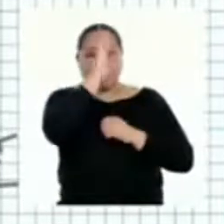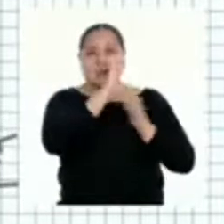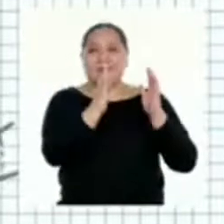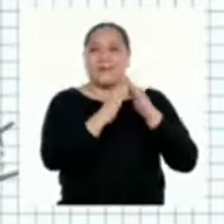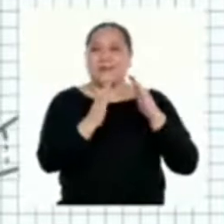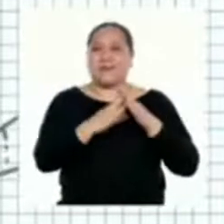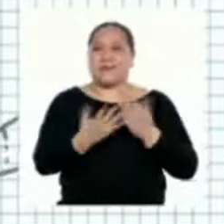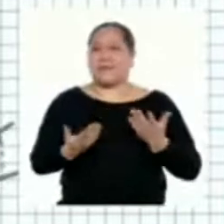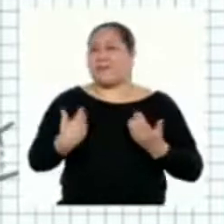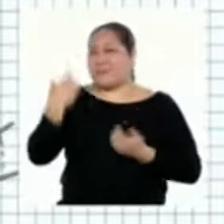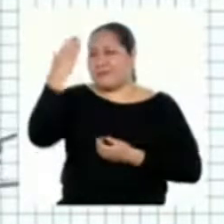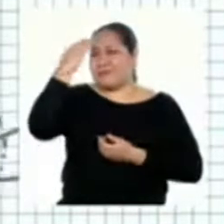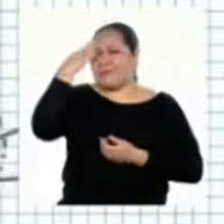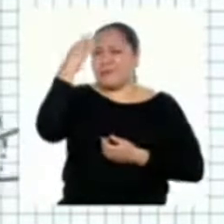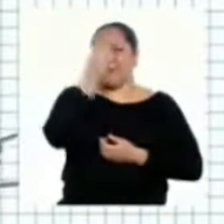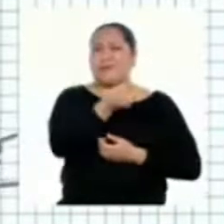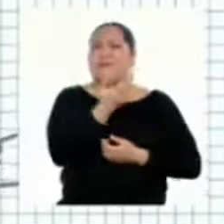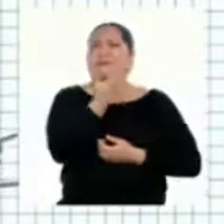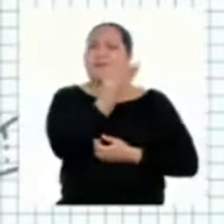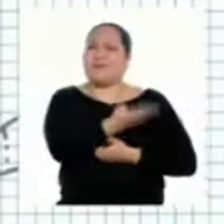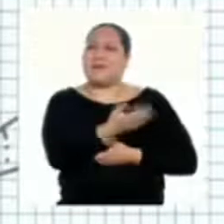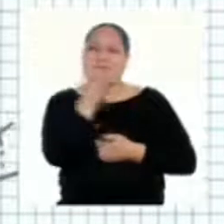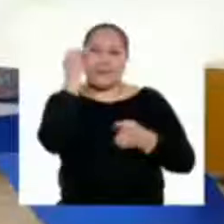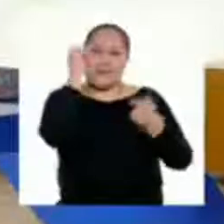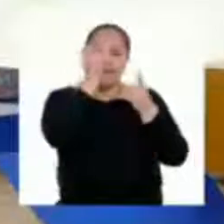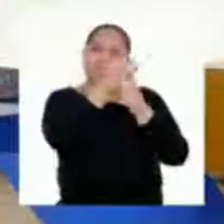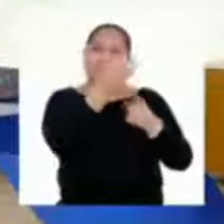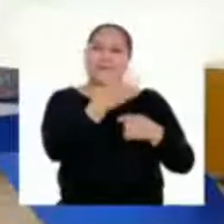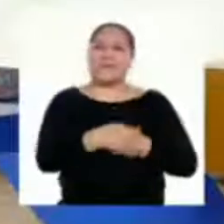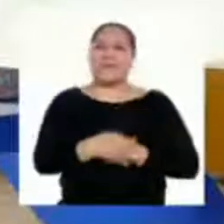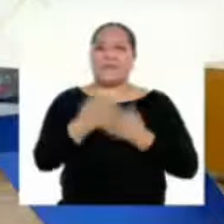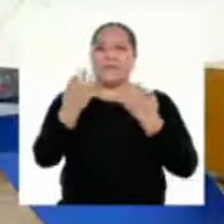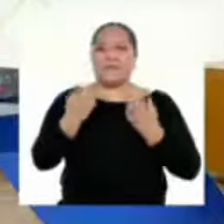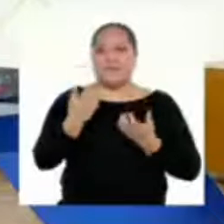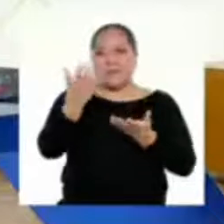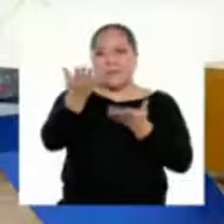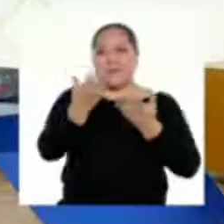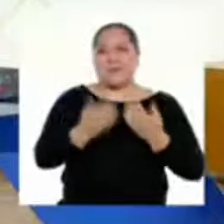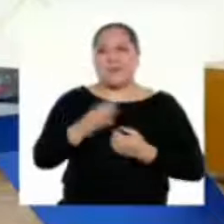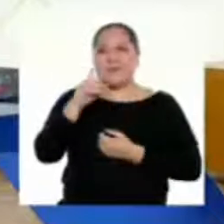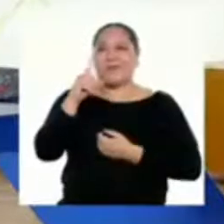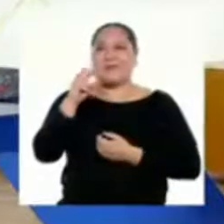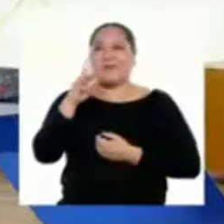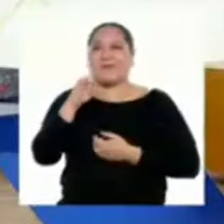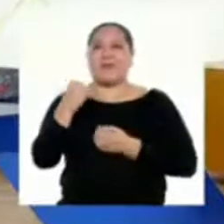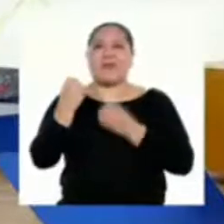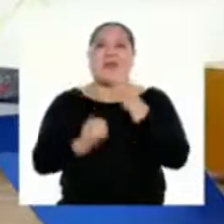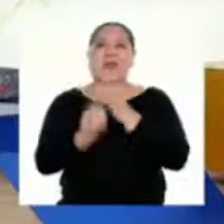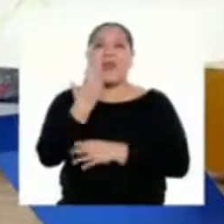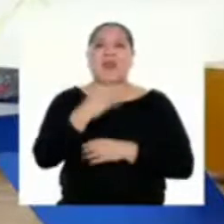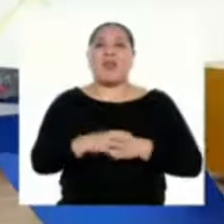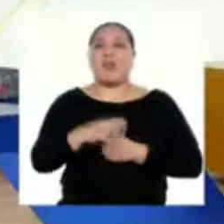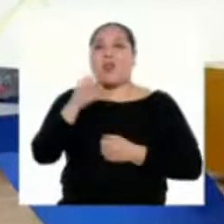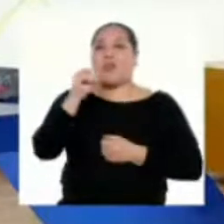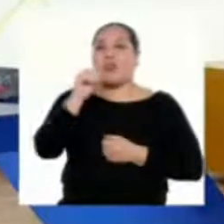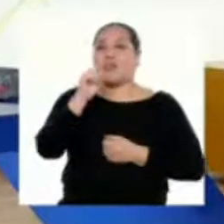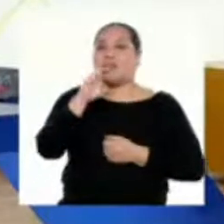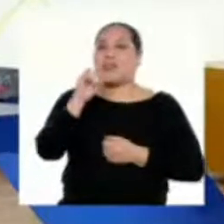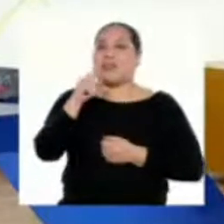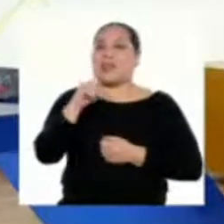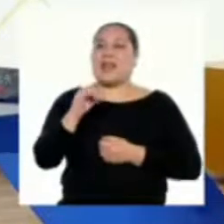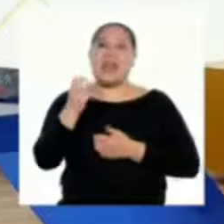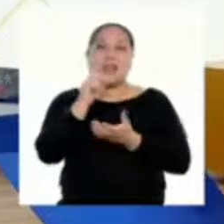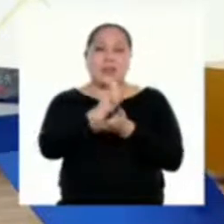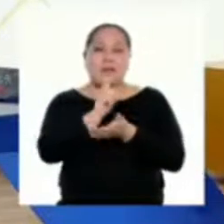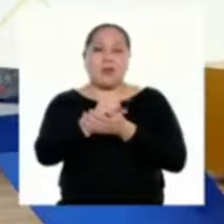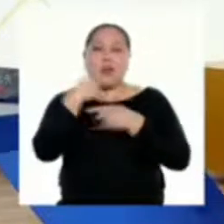para saber cómo les fue con el reto. Quiero dar la bienvenida a David de Arequipa y a Auxilia de Lima, quienes nos contarán